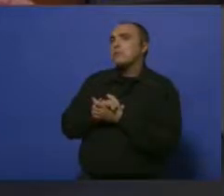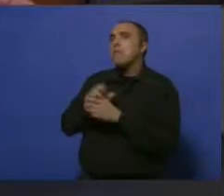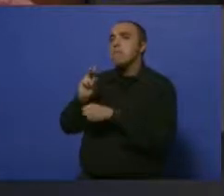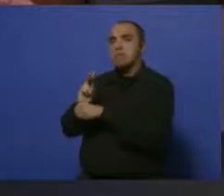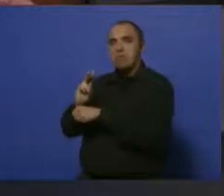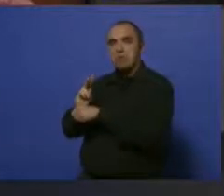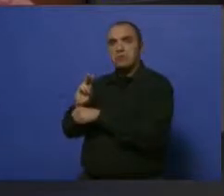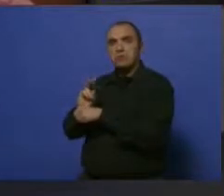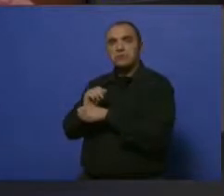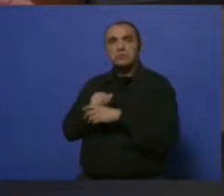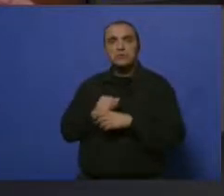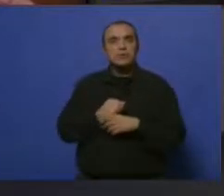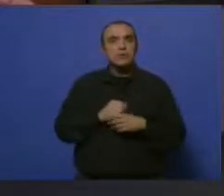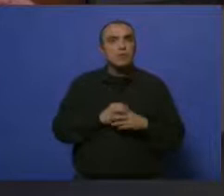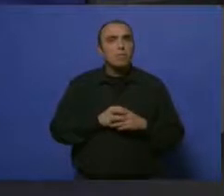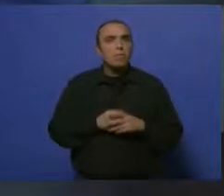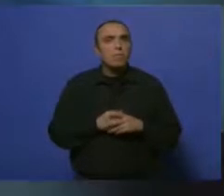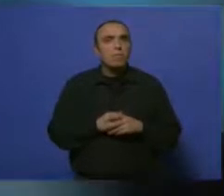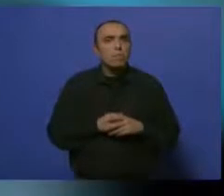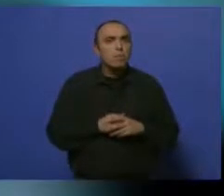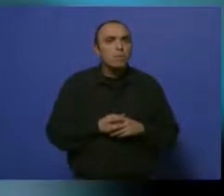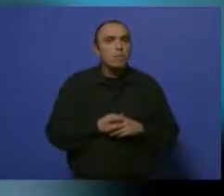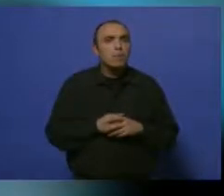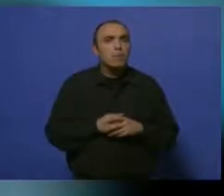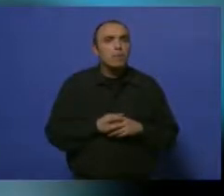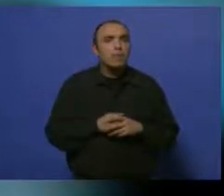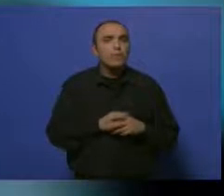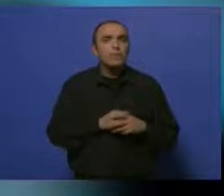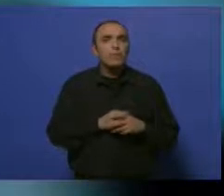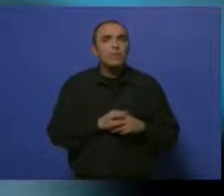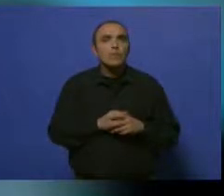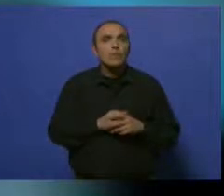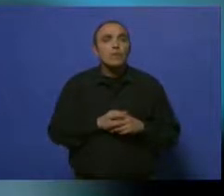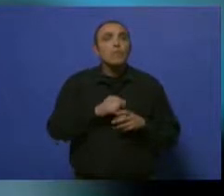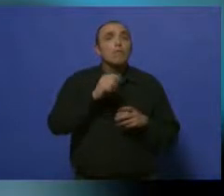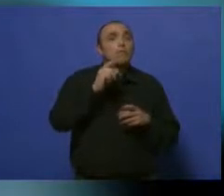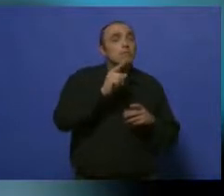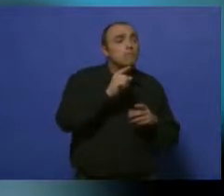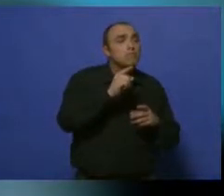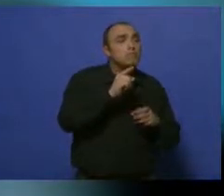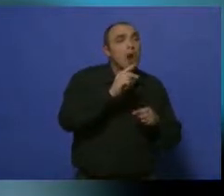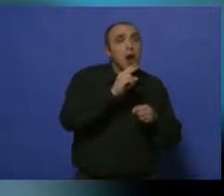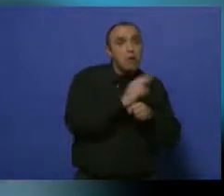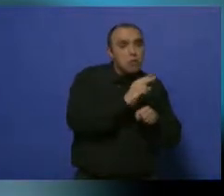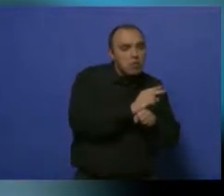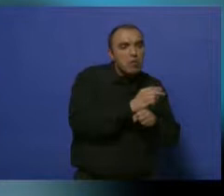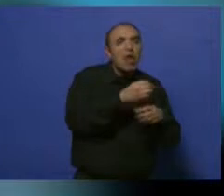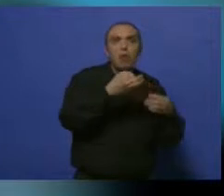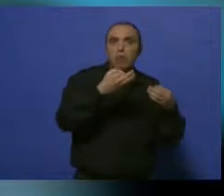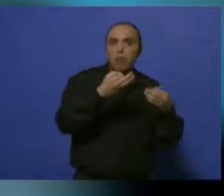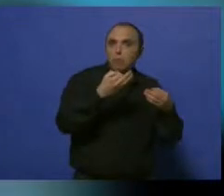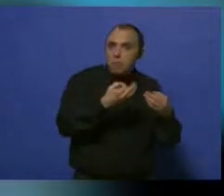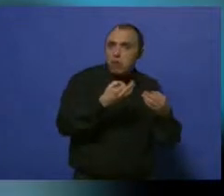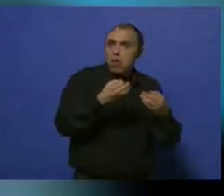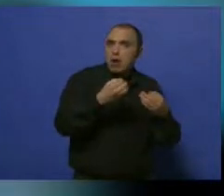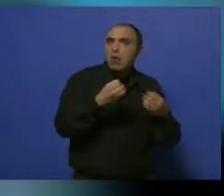los procesos infectológicos que por suerte tenemos, el lavado de manos estricto con agua y jabón, después podemos